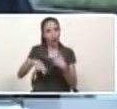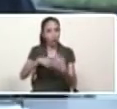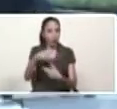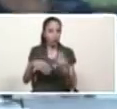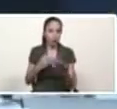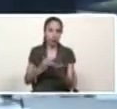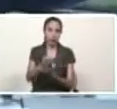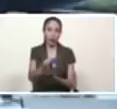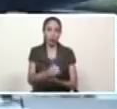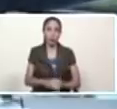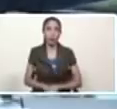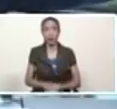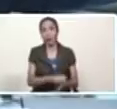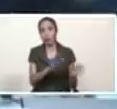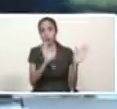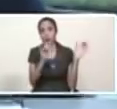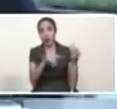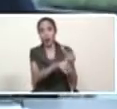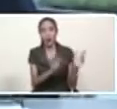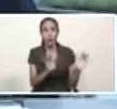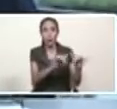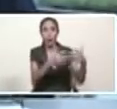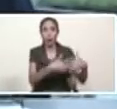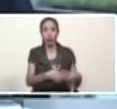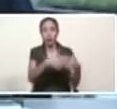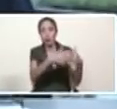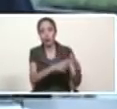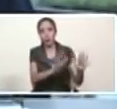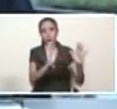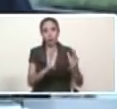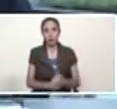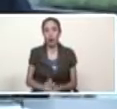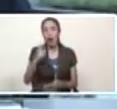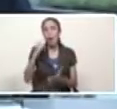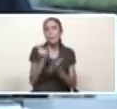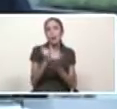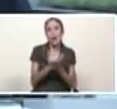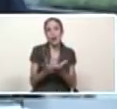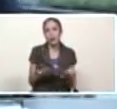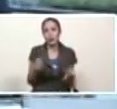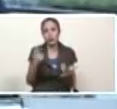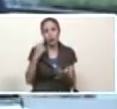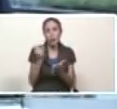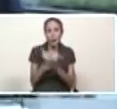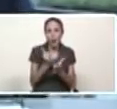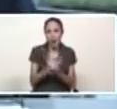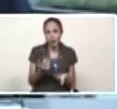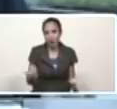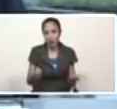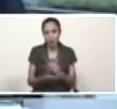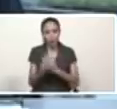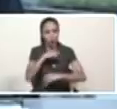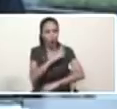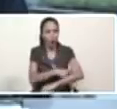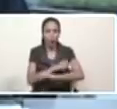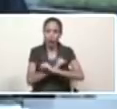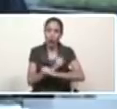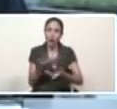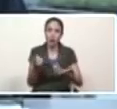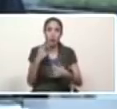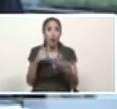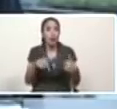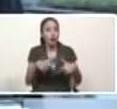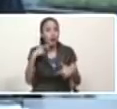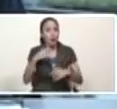allá ellos con su persecución es una prueba es una prueba nos ponen una prueba de un mundo multipolar